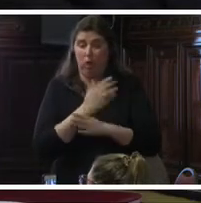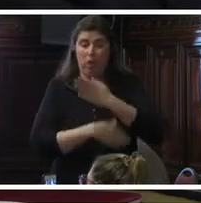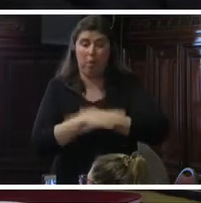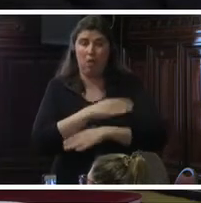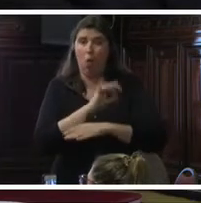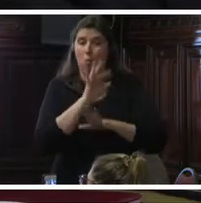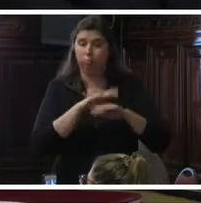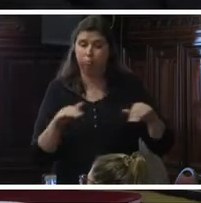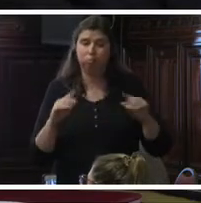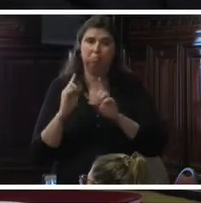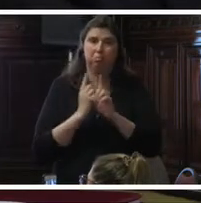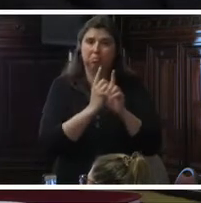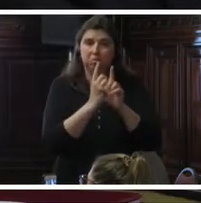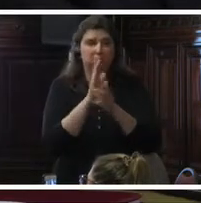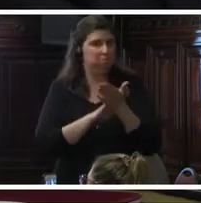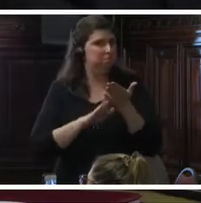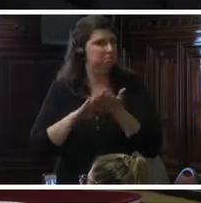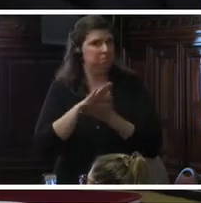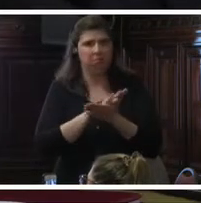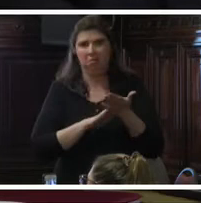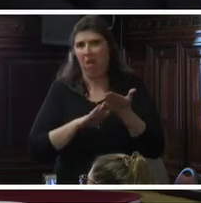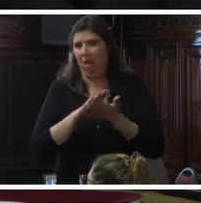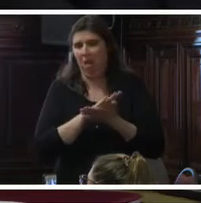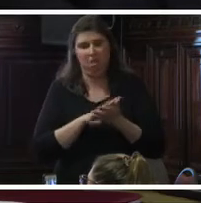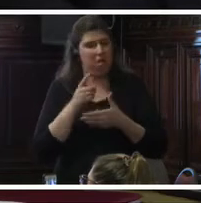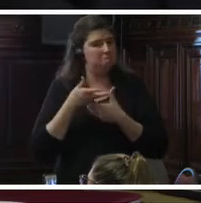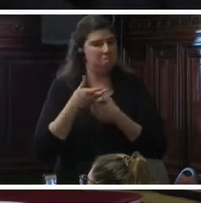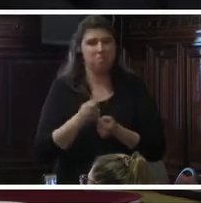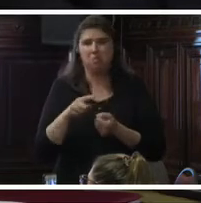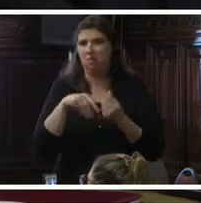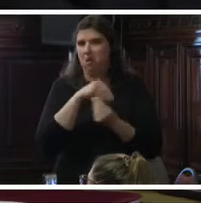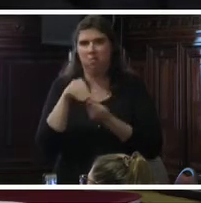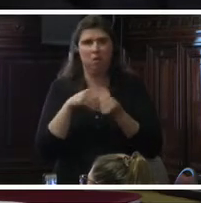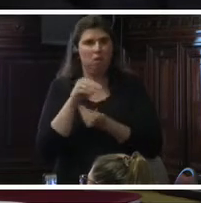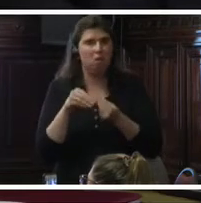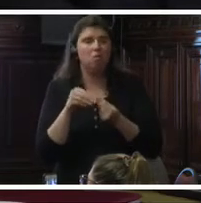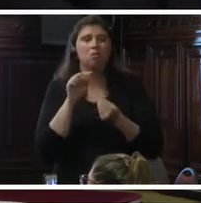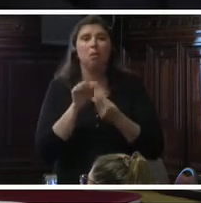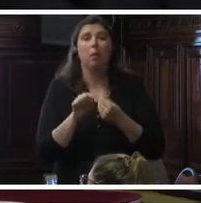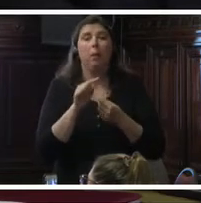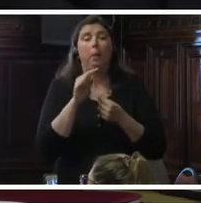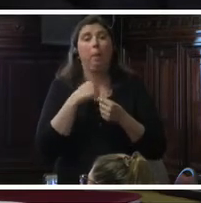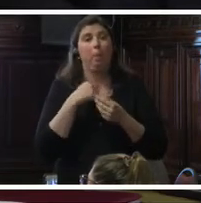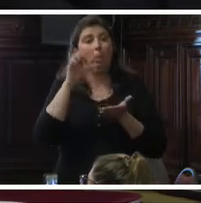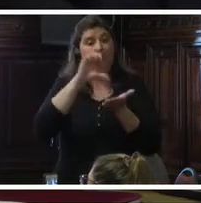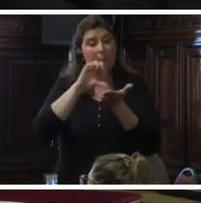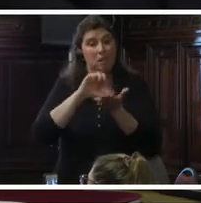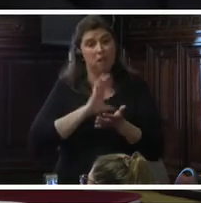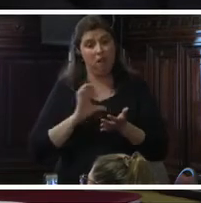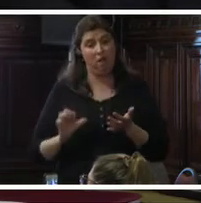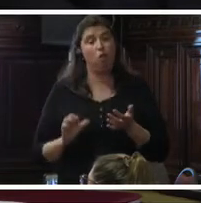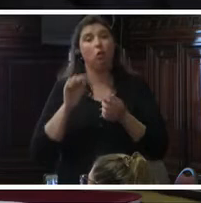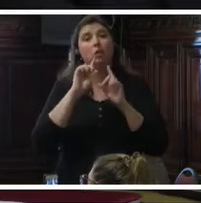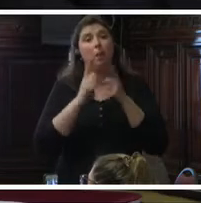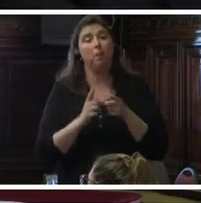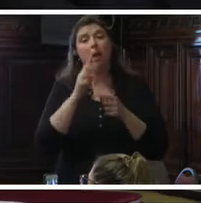encuentran haciendo seguimiento a la situación de estas familias. El monitoreo de la comisión es vital en países que, como El Salvador y República